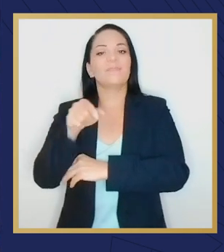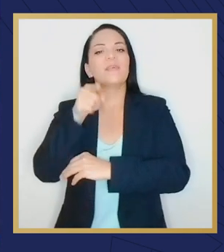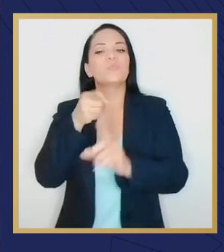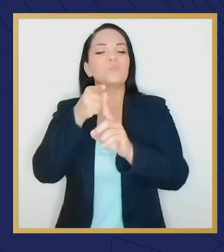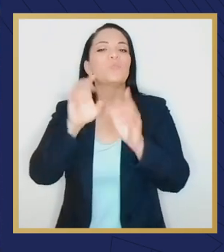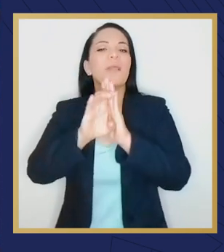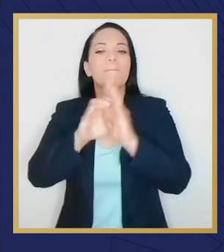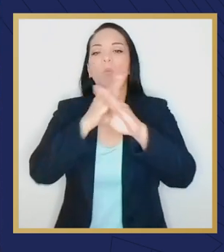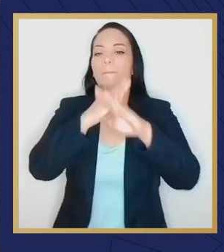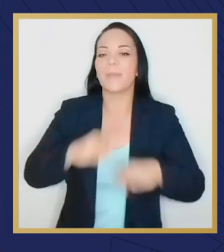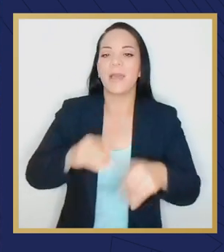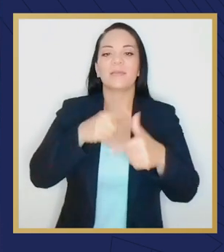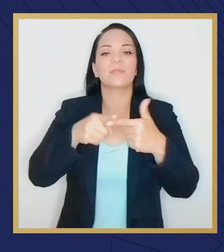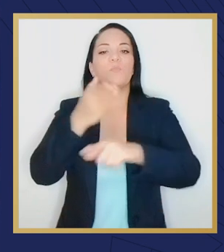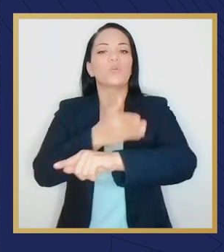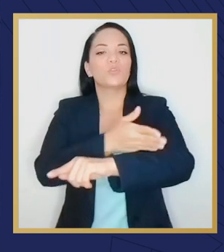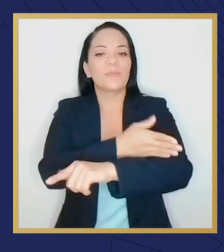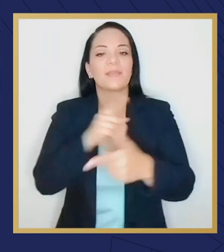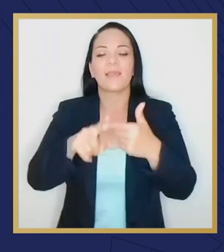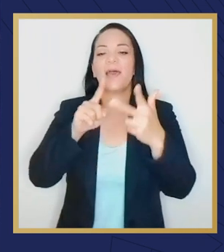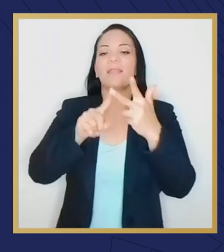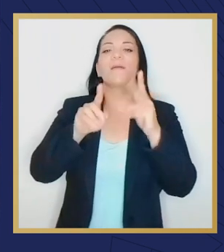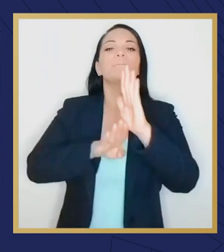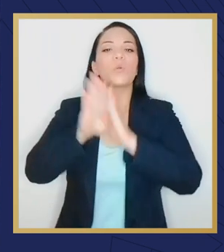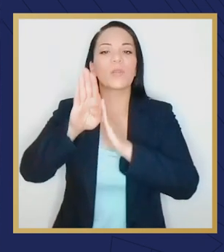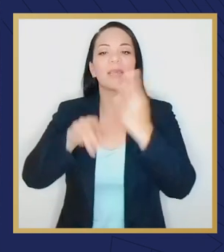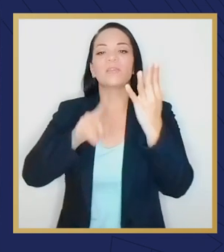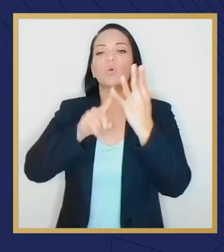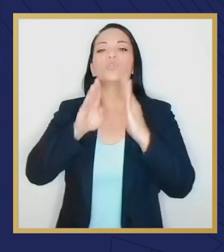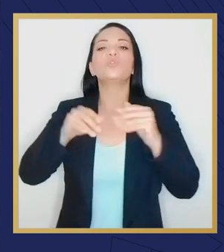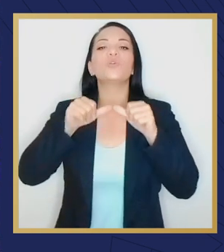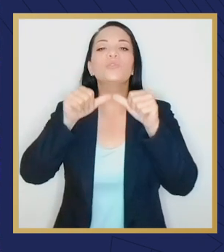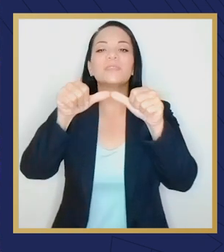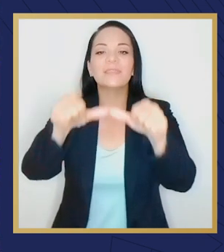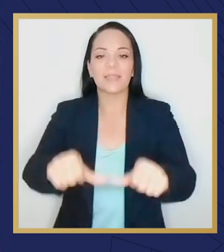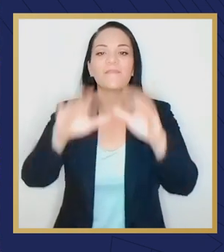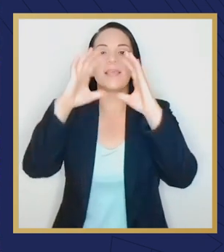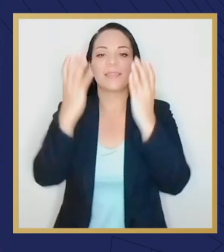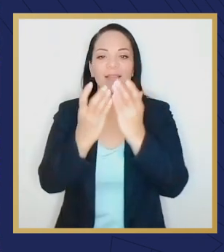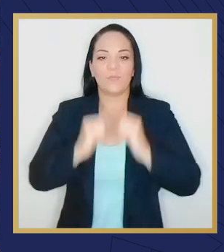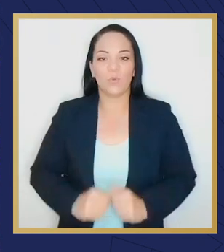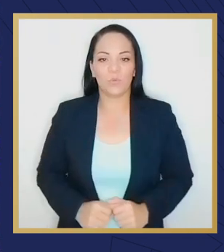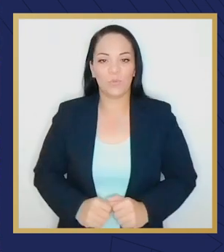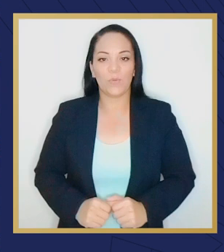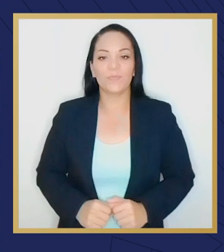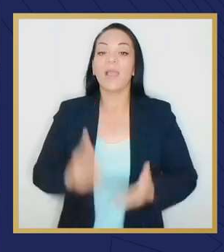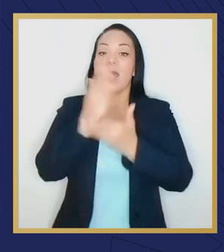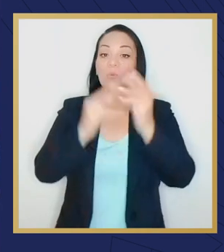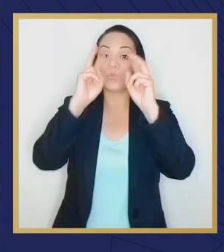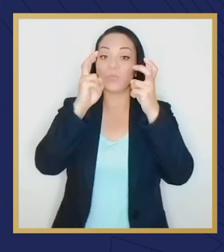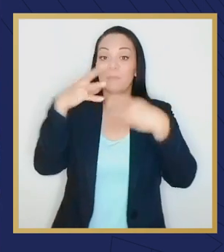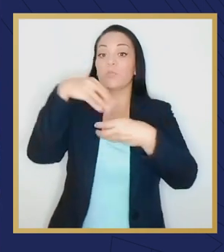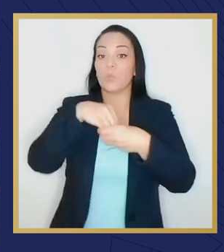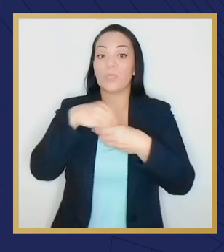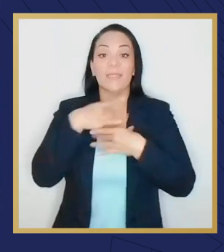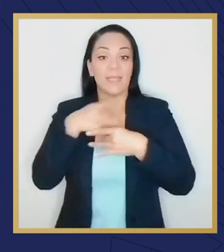buscan cosas como la paz, la prosperidad, el progreso y la sostenibilidad del mundo. Incluye algunos temas